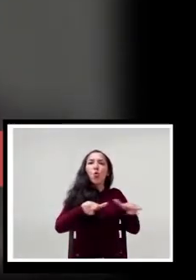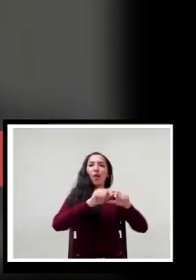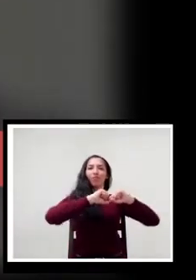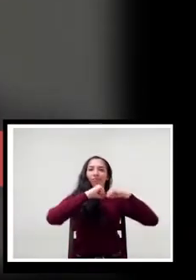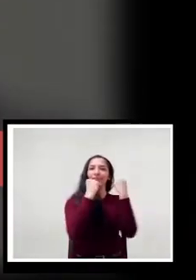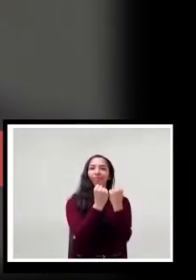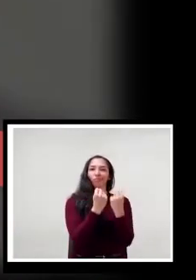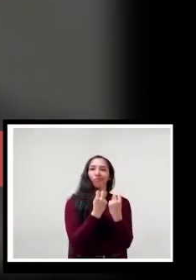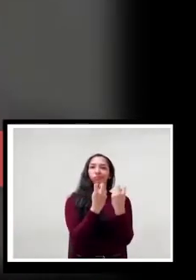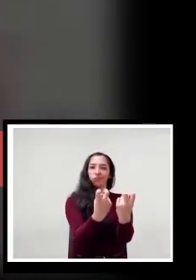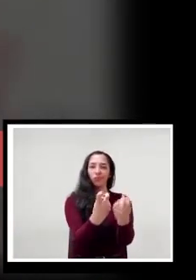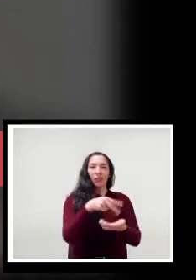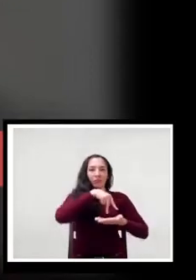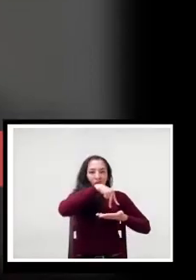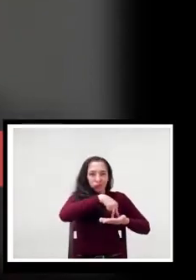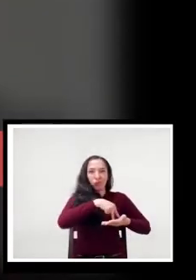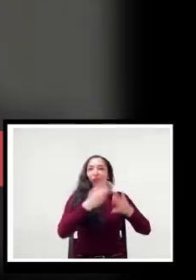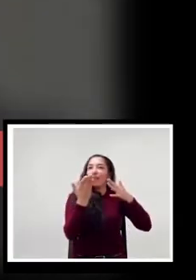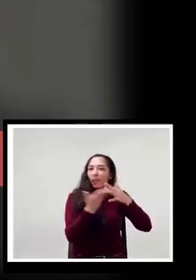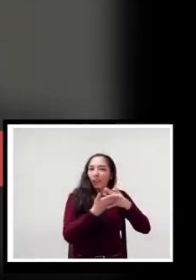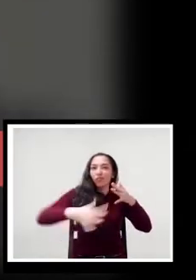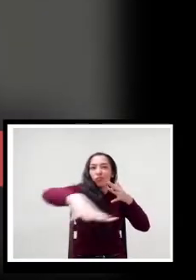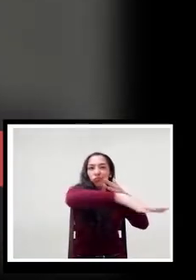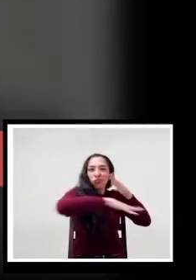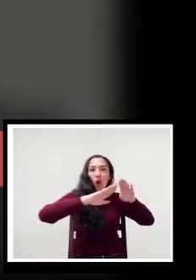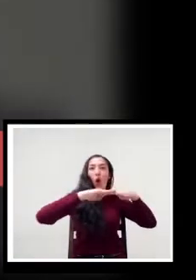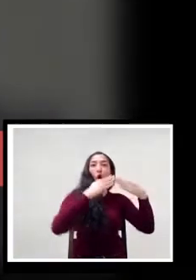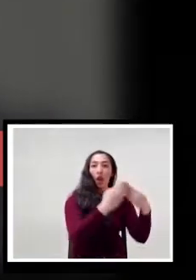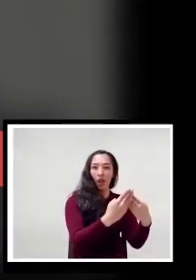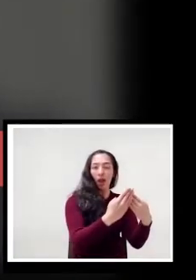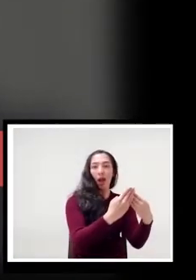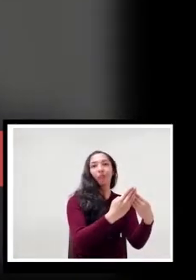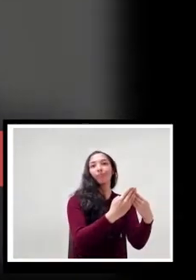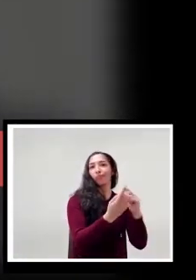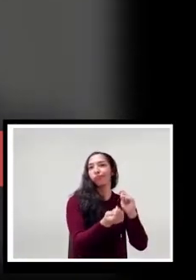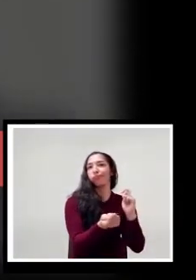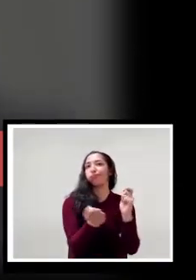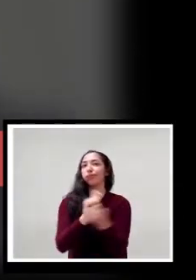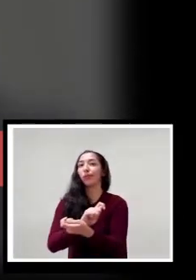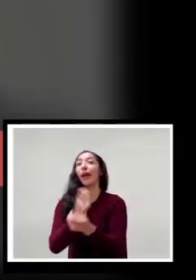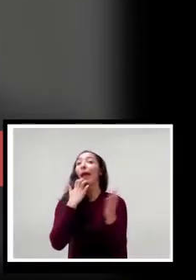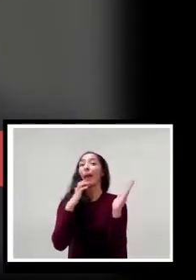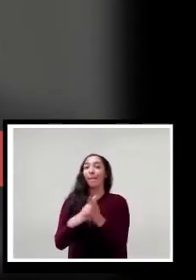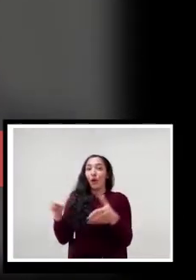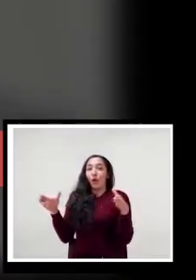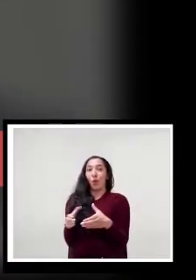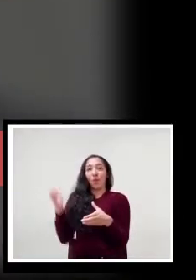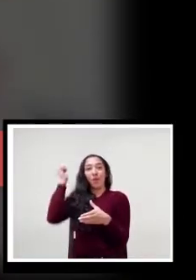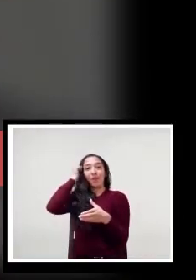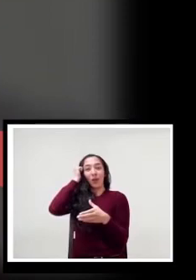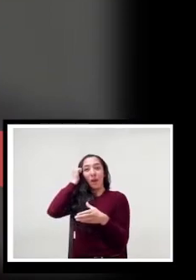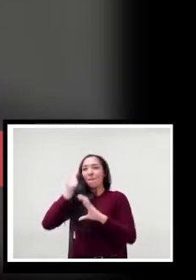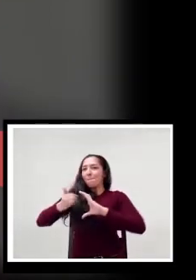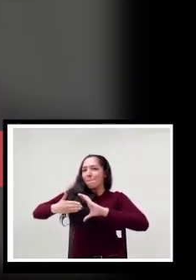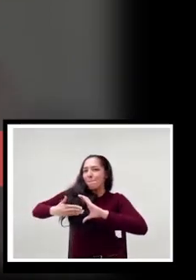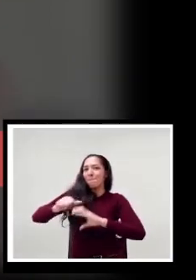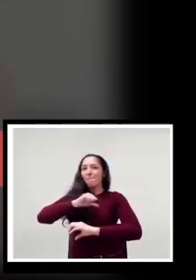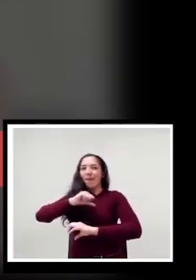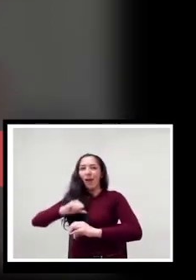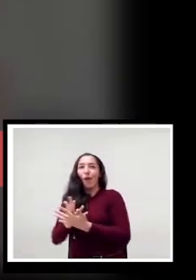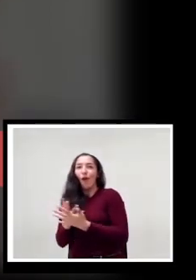madre, padre, que eran antes parte del ámbito privado de los docentes, ahora se